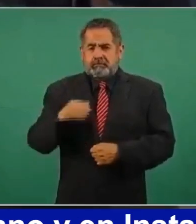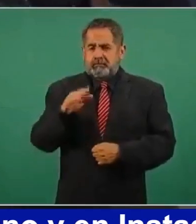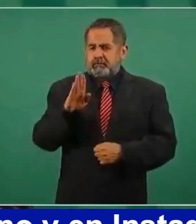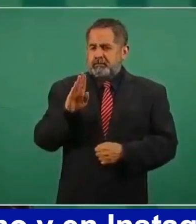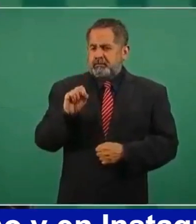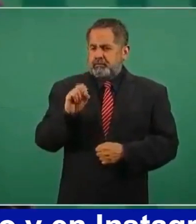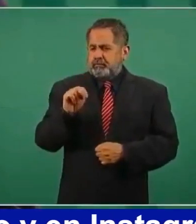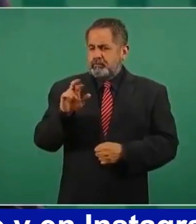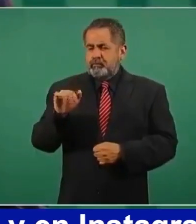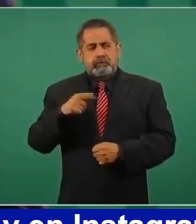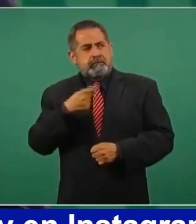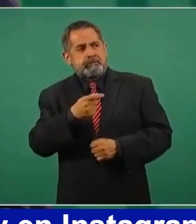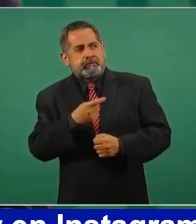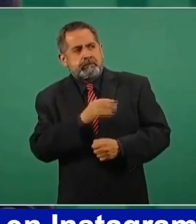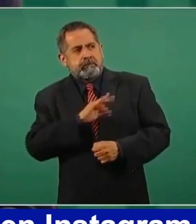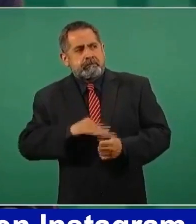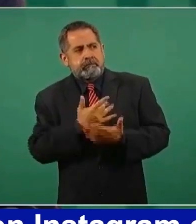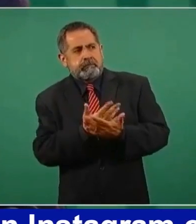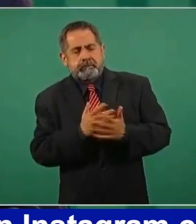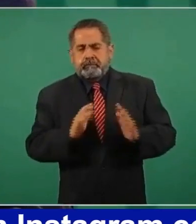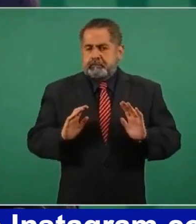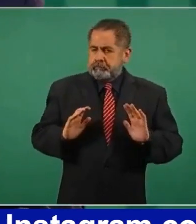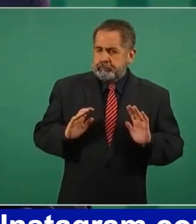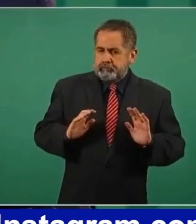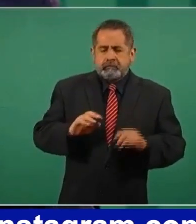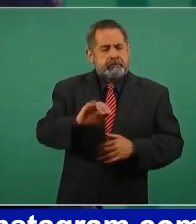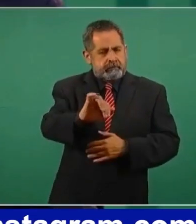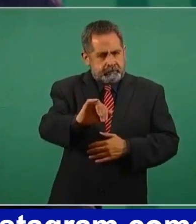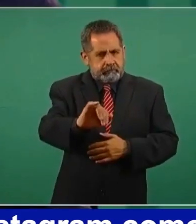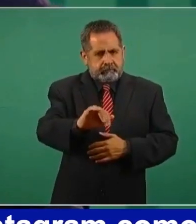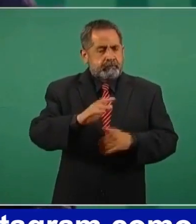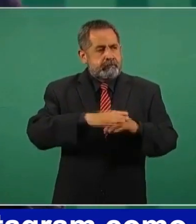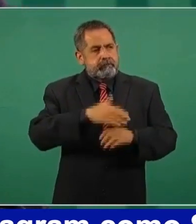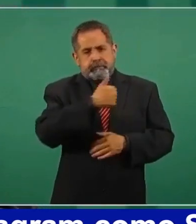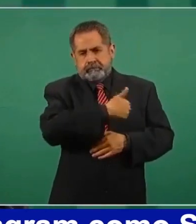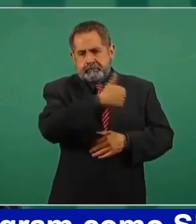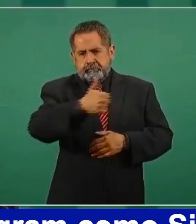Sí, porque cada país tiene su historia,